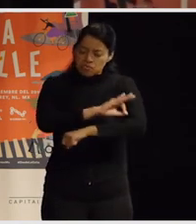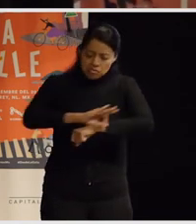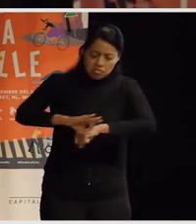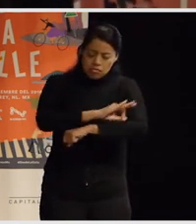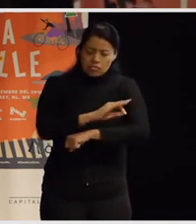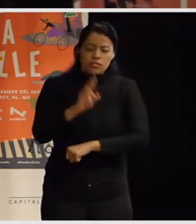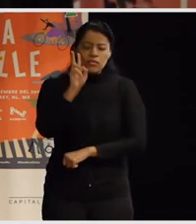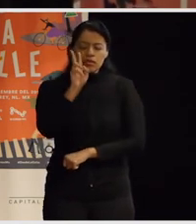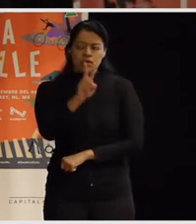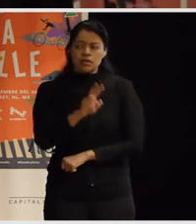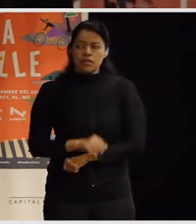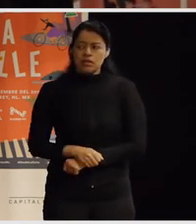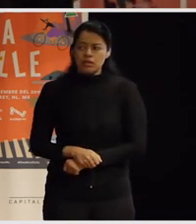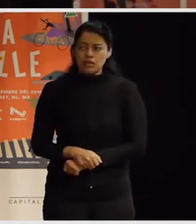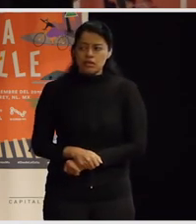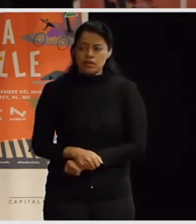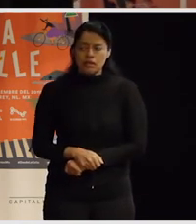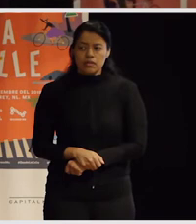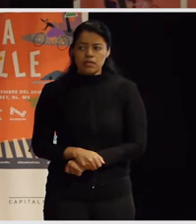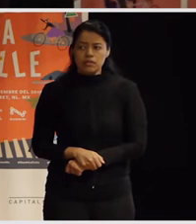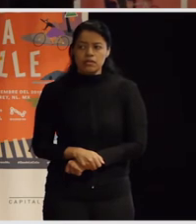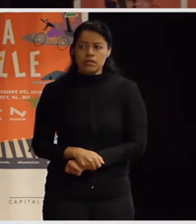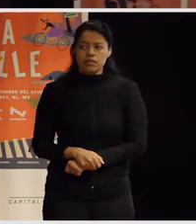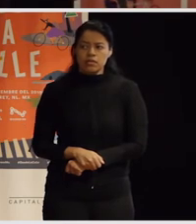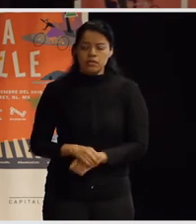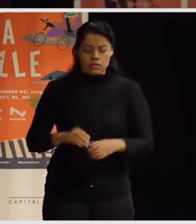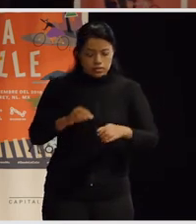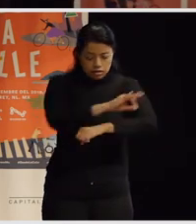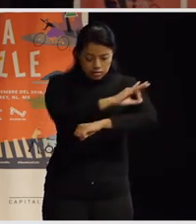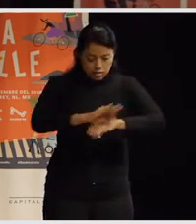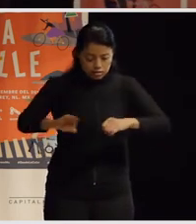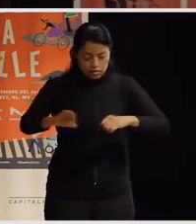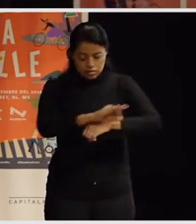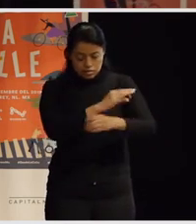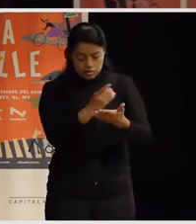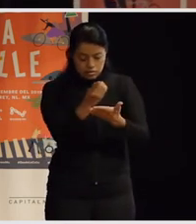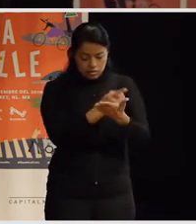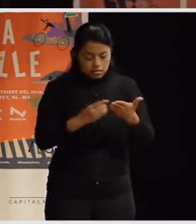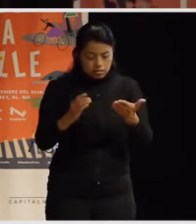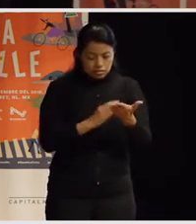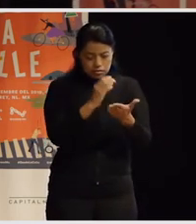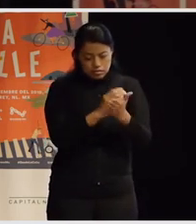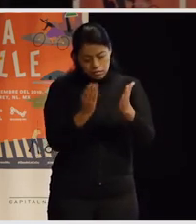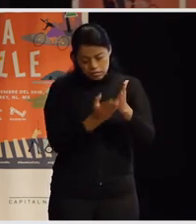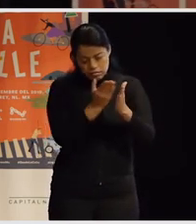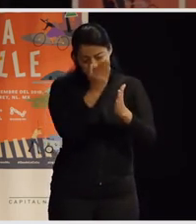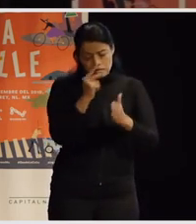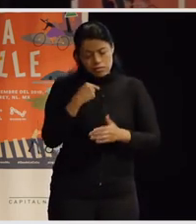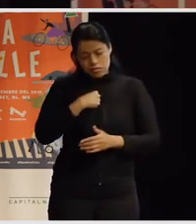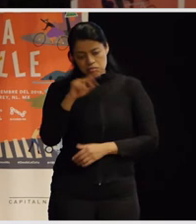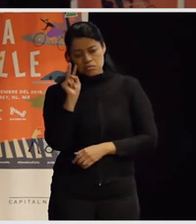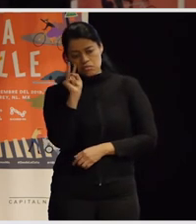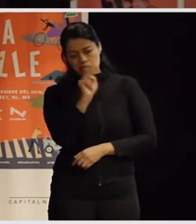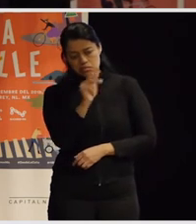estamos viendo la parte esta de la arquitectura yo por ejemplo algo que veo siempre